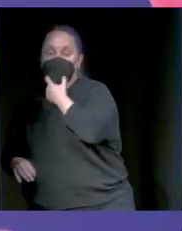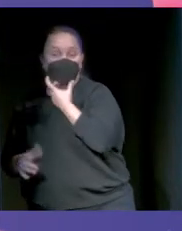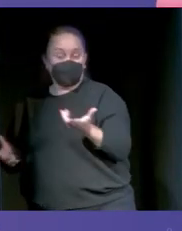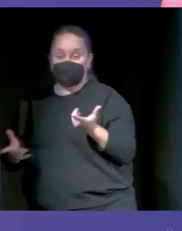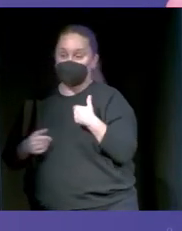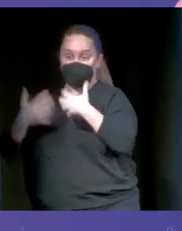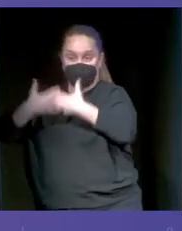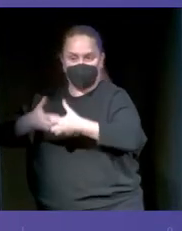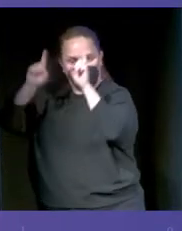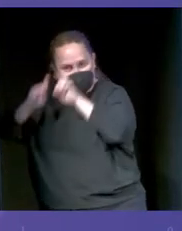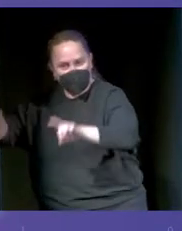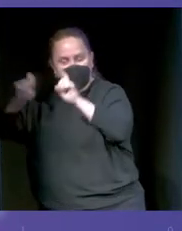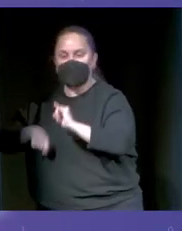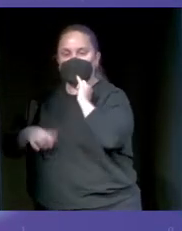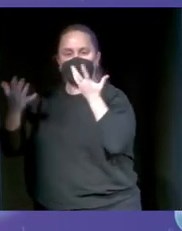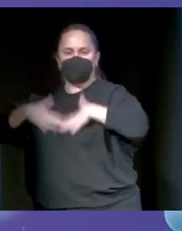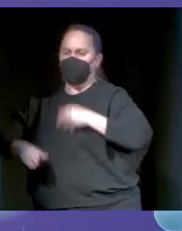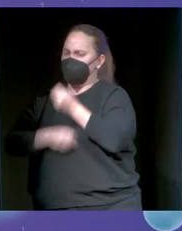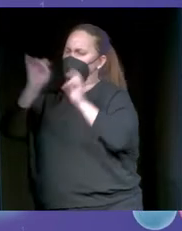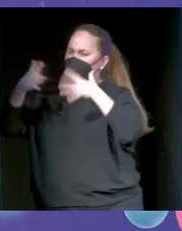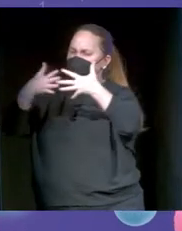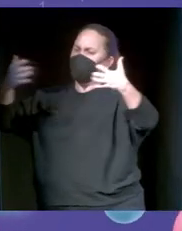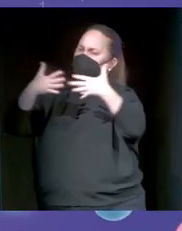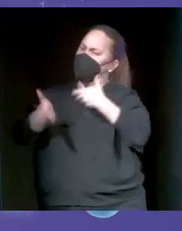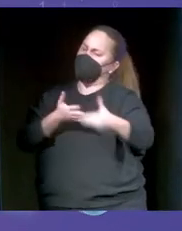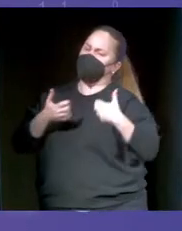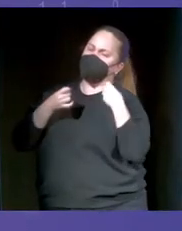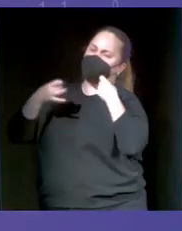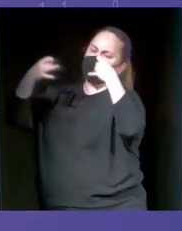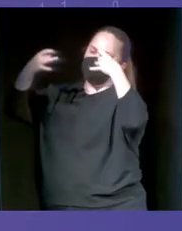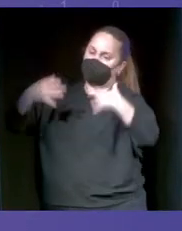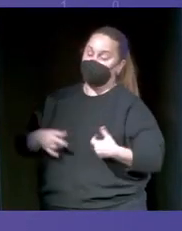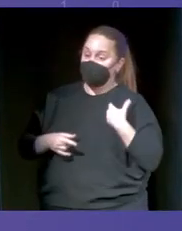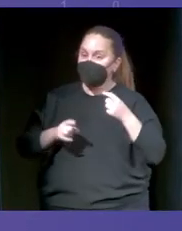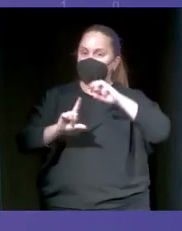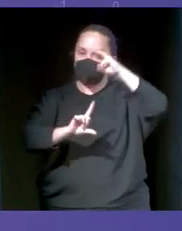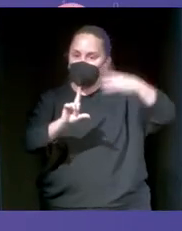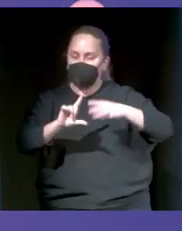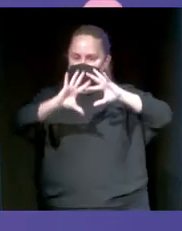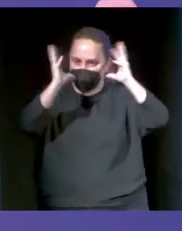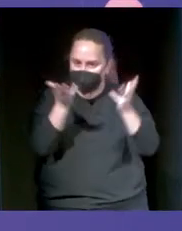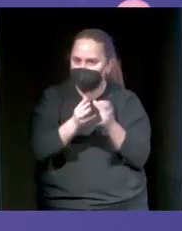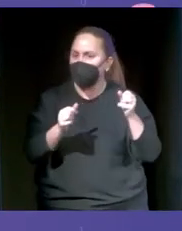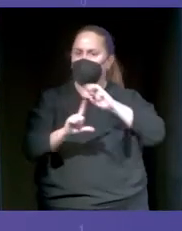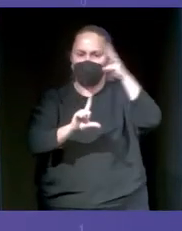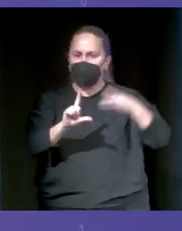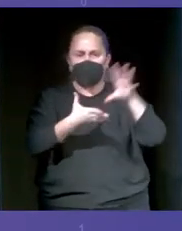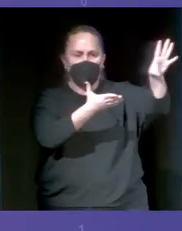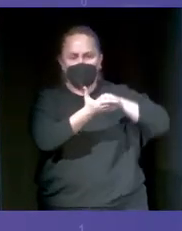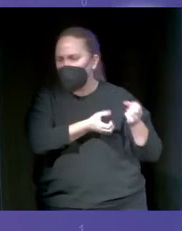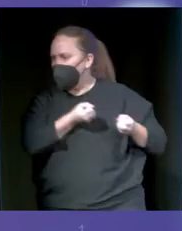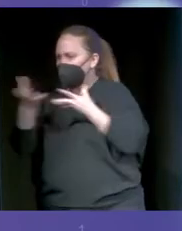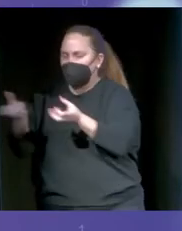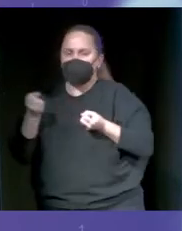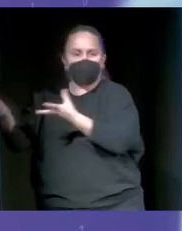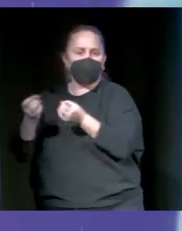saber un idioma, hacemos lo mismo. Lo que hacemos es que le damos millones de frases en ese idioma. ¿De dónde las sacamos? De la Wikipedia o de la web. Nos traemos millones de frases. Y